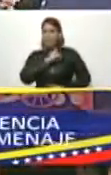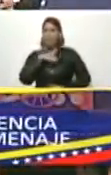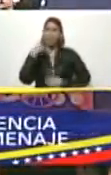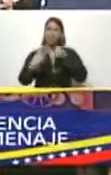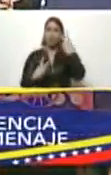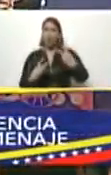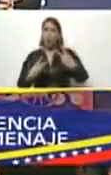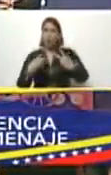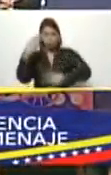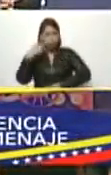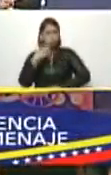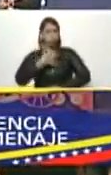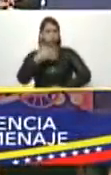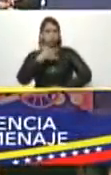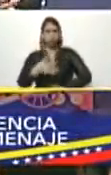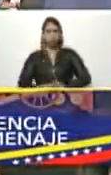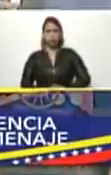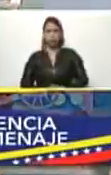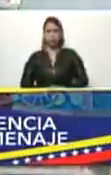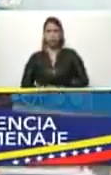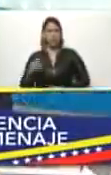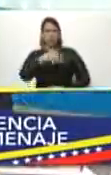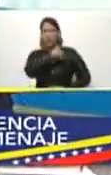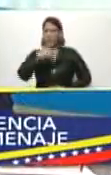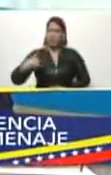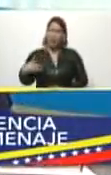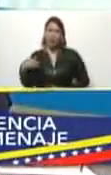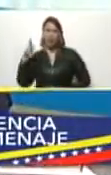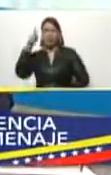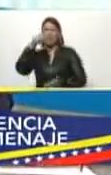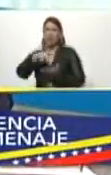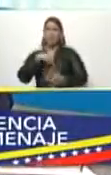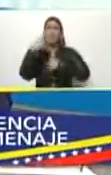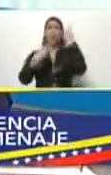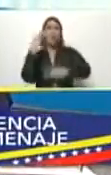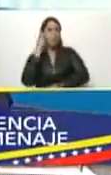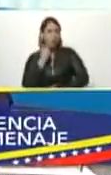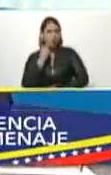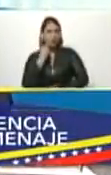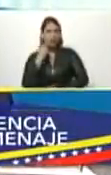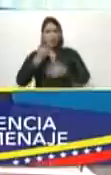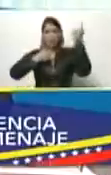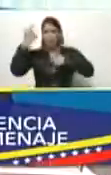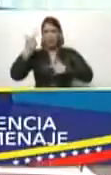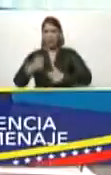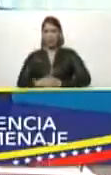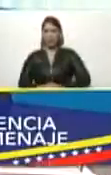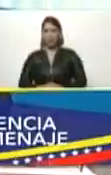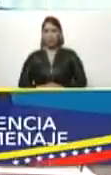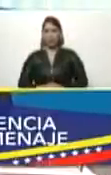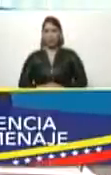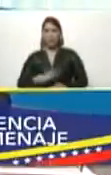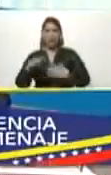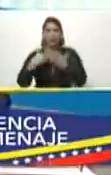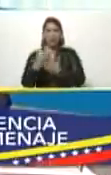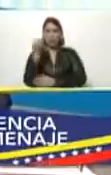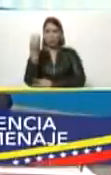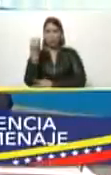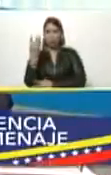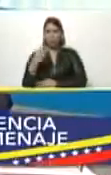voz de los bolivarianos. No quieren que llegue la voz de Bolívar y de Chávez a aquella